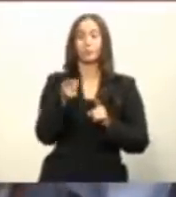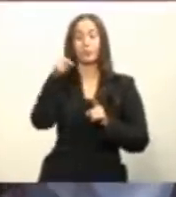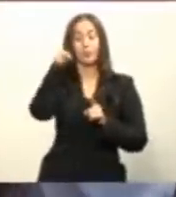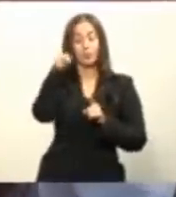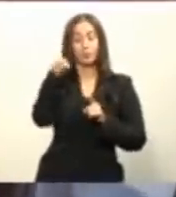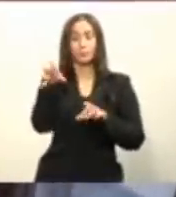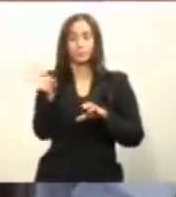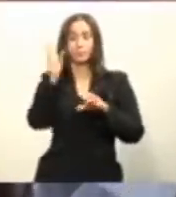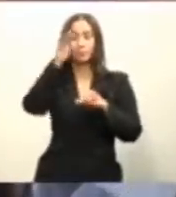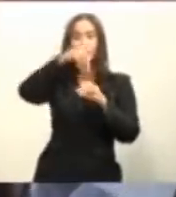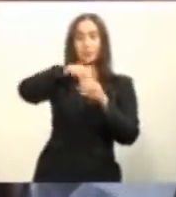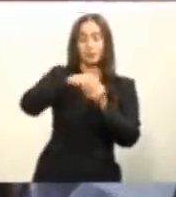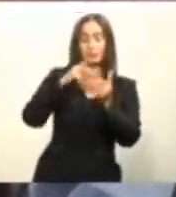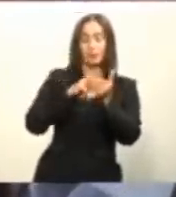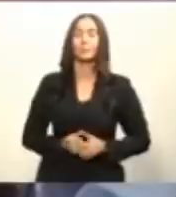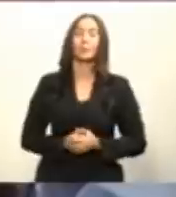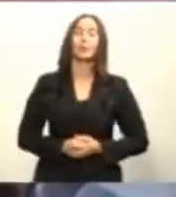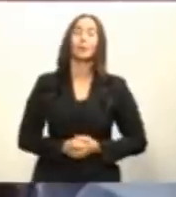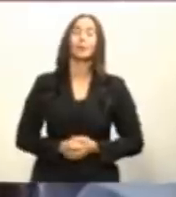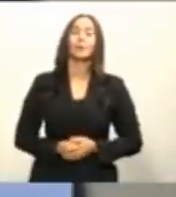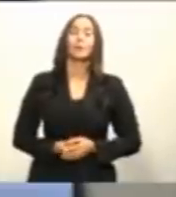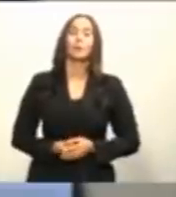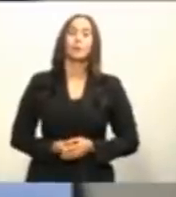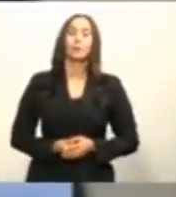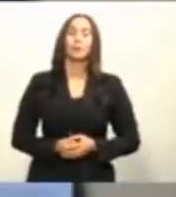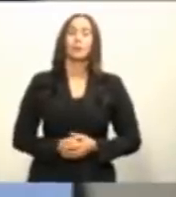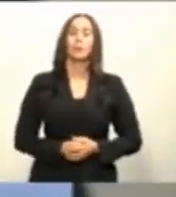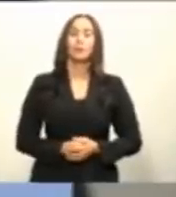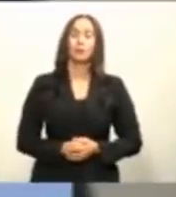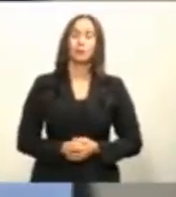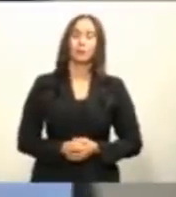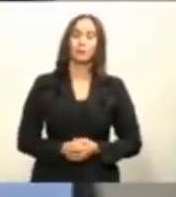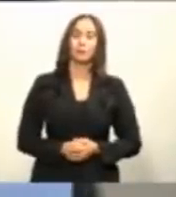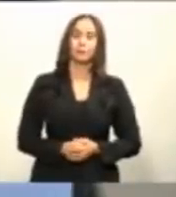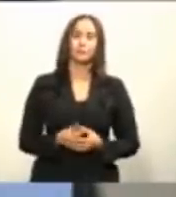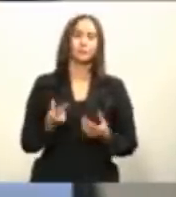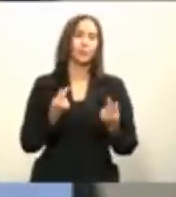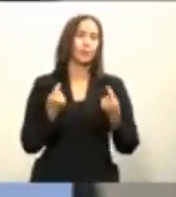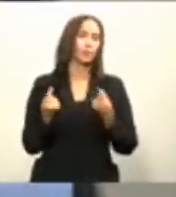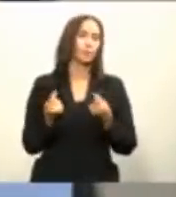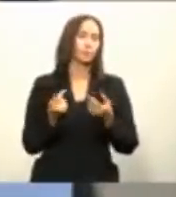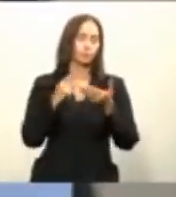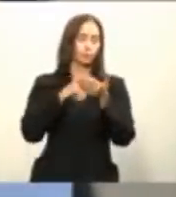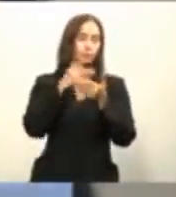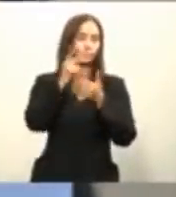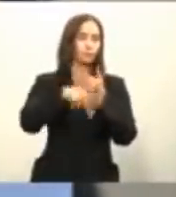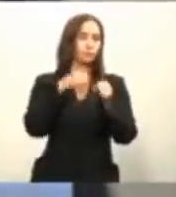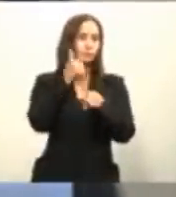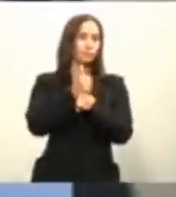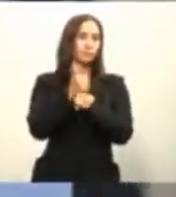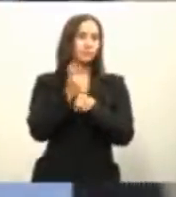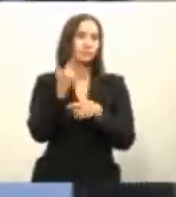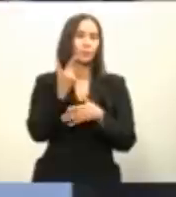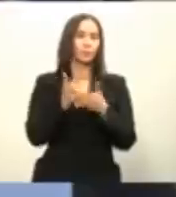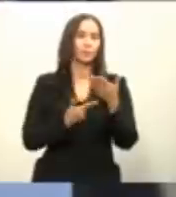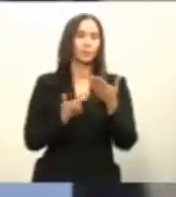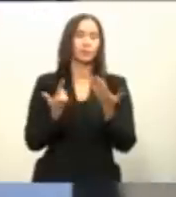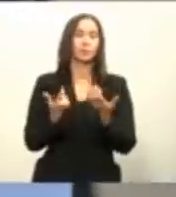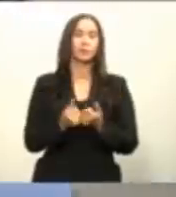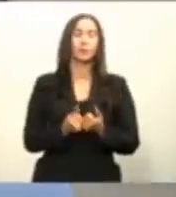mismos proyectos de renovación urbana cómo se implementará el plan el plan